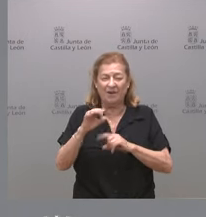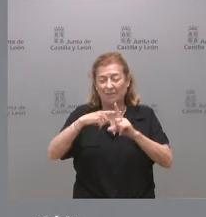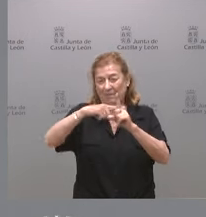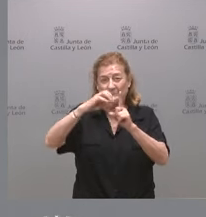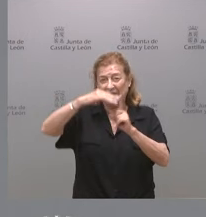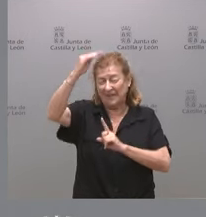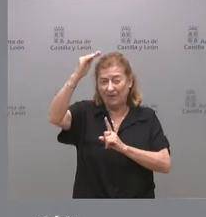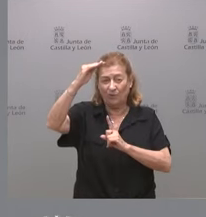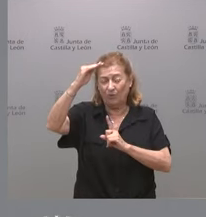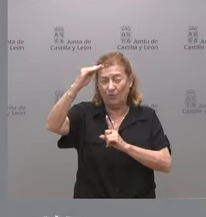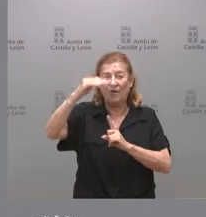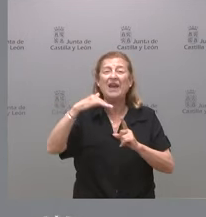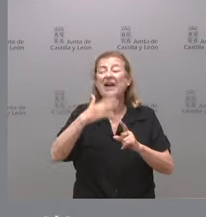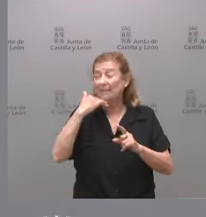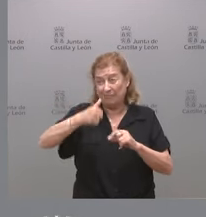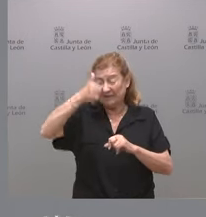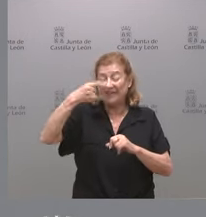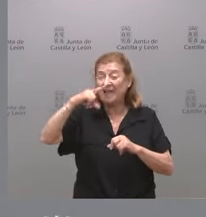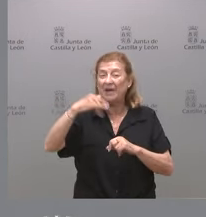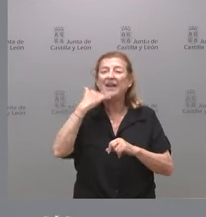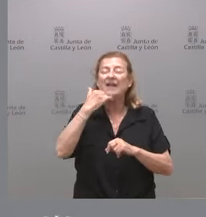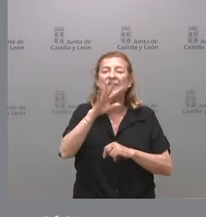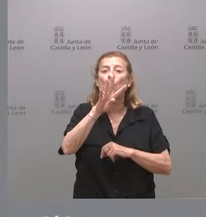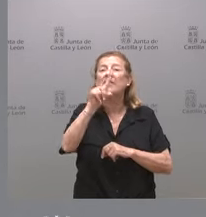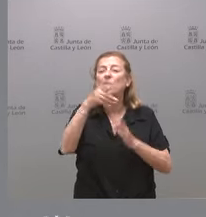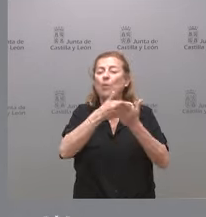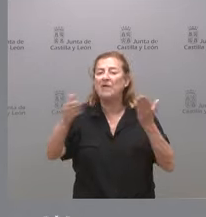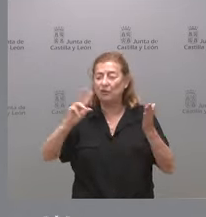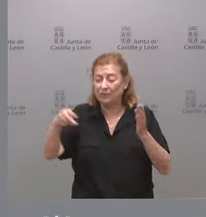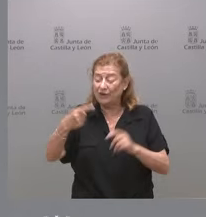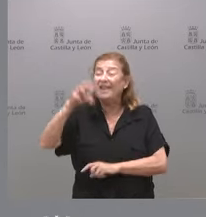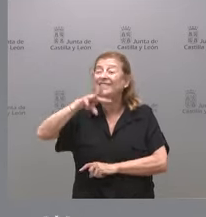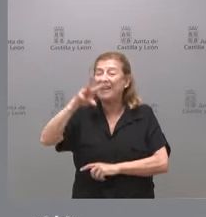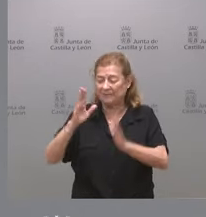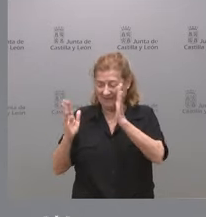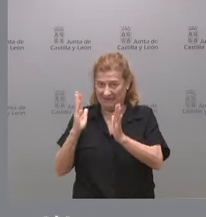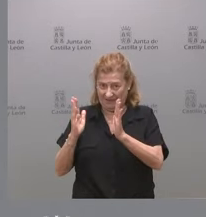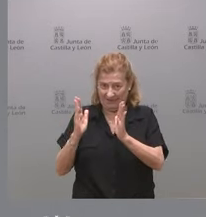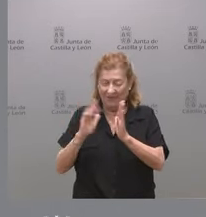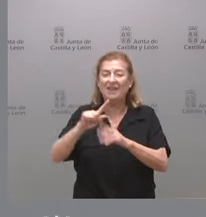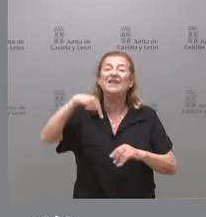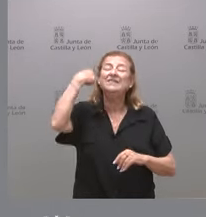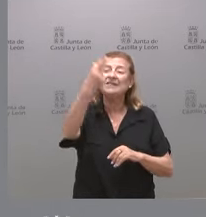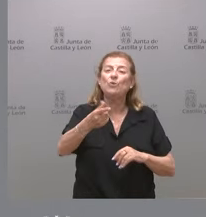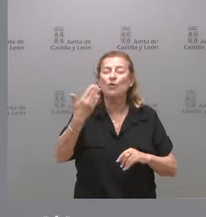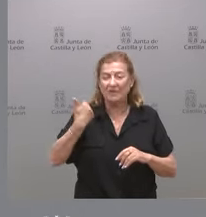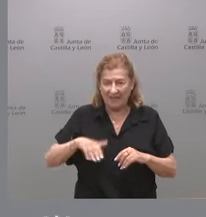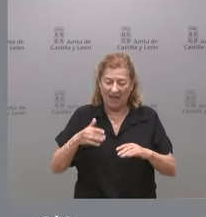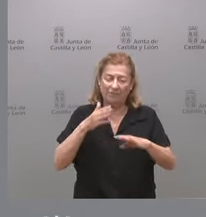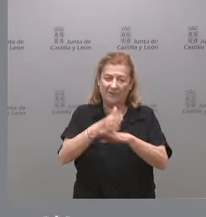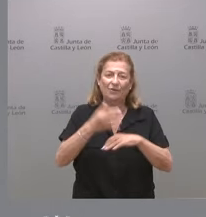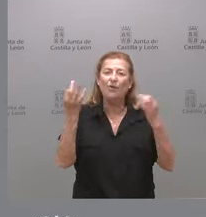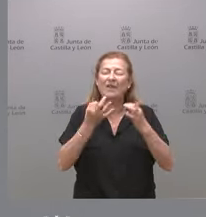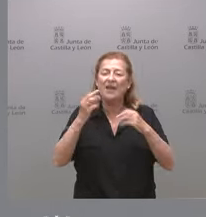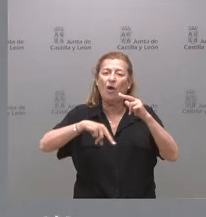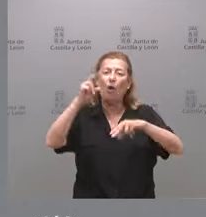alto, que es la de Salamanca, casi 41 millones de euros en ese trimestre. En segundo lugar, ya entrando en lo que son